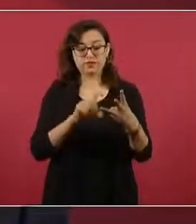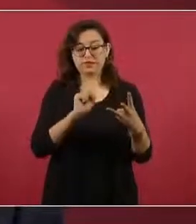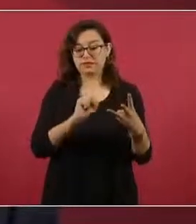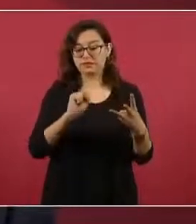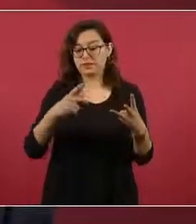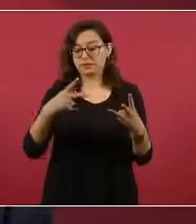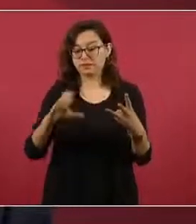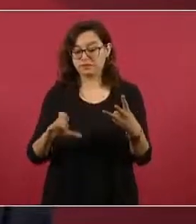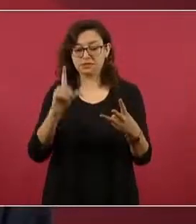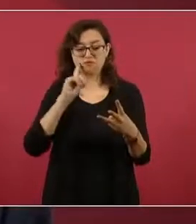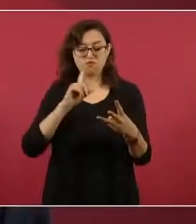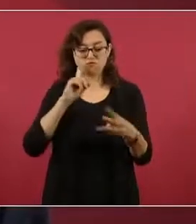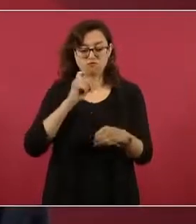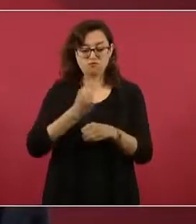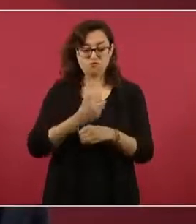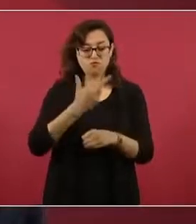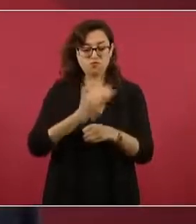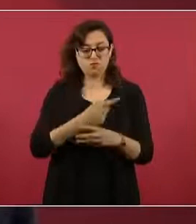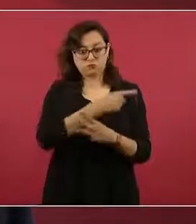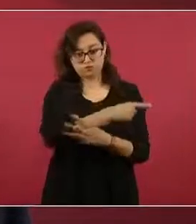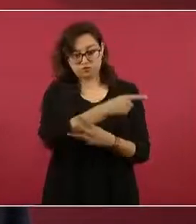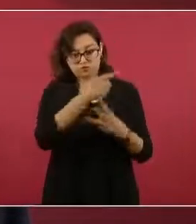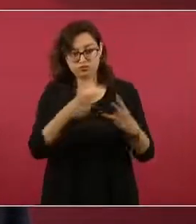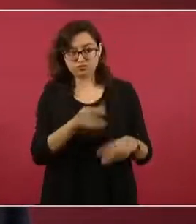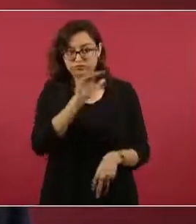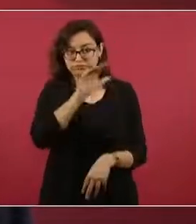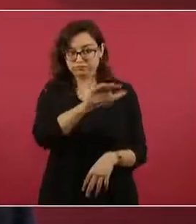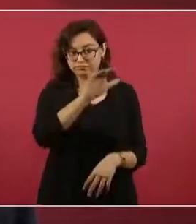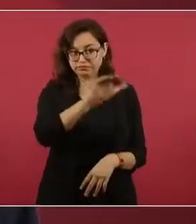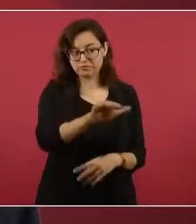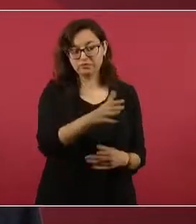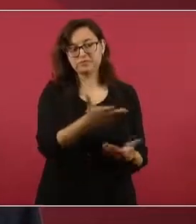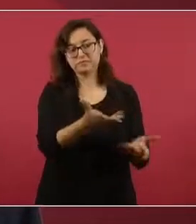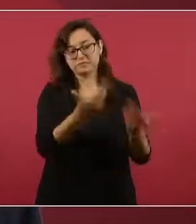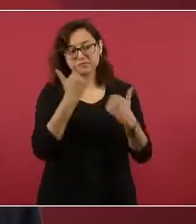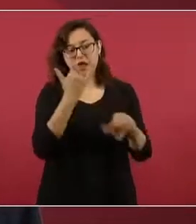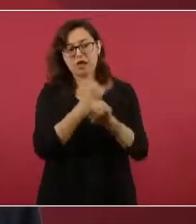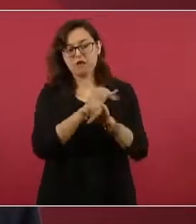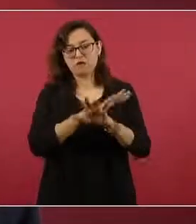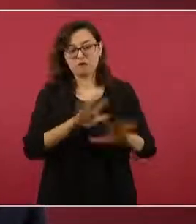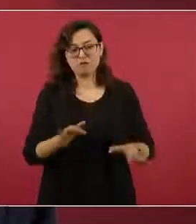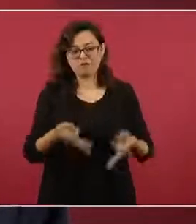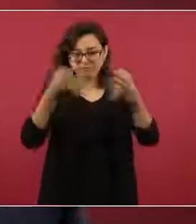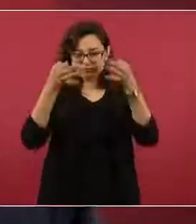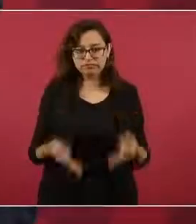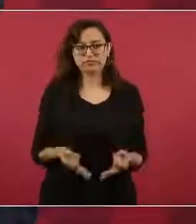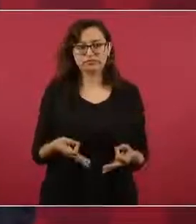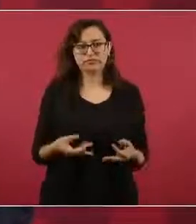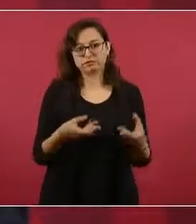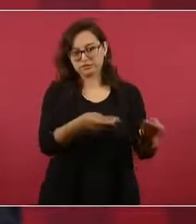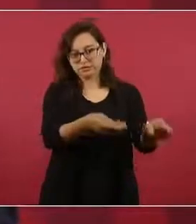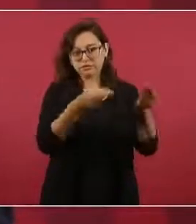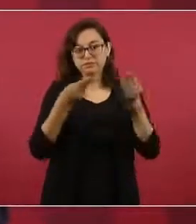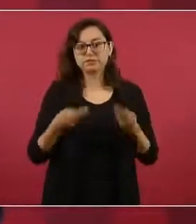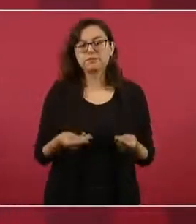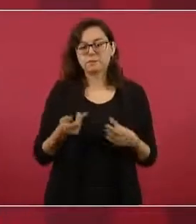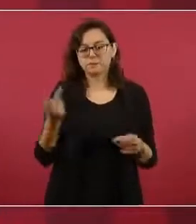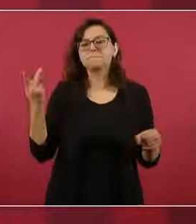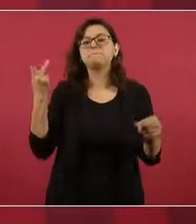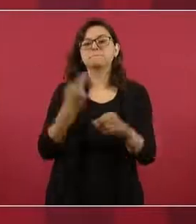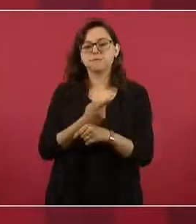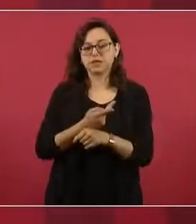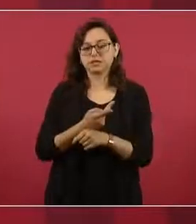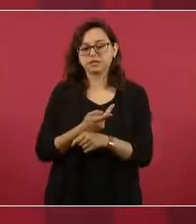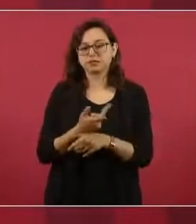Seguridad Pública que presente un informe sobre el Estado que guarda esta